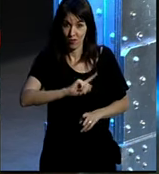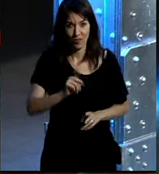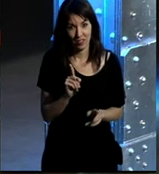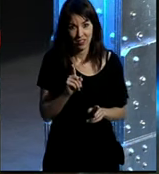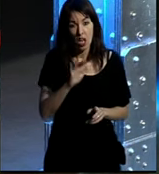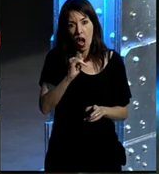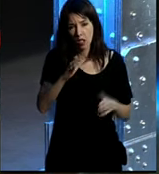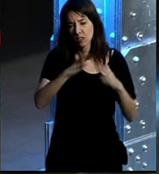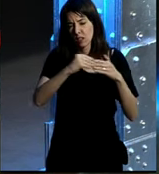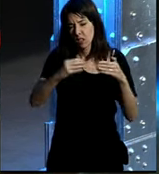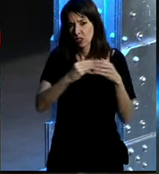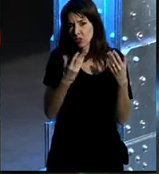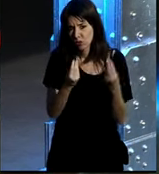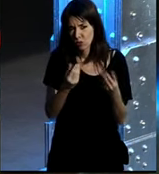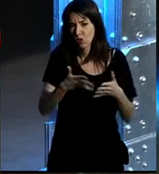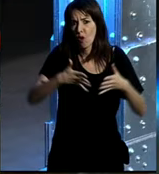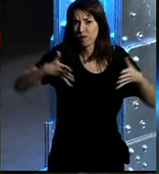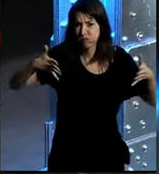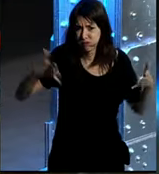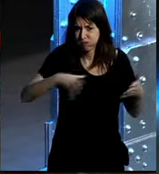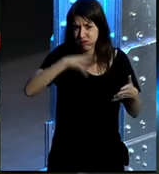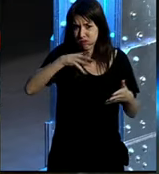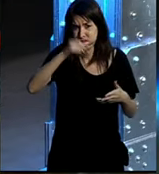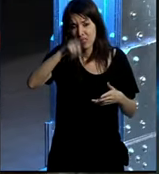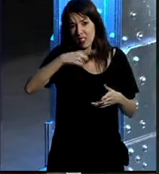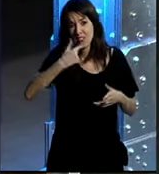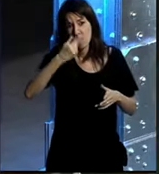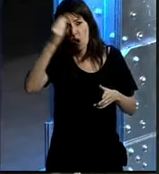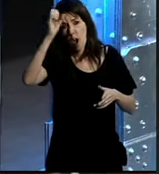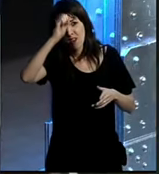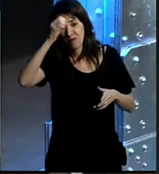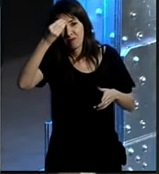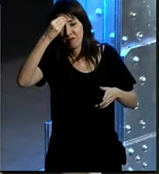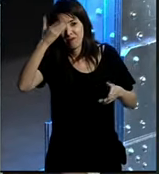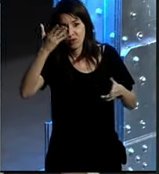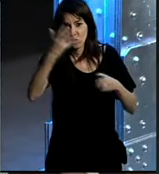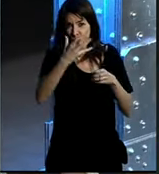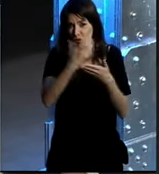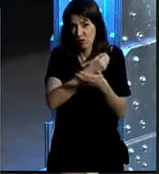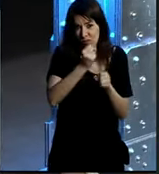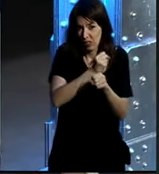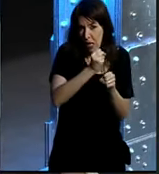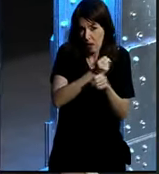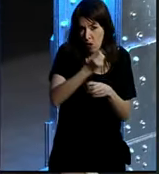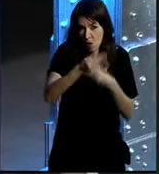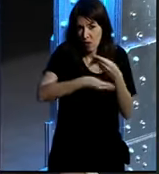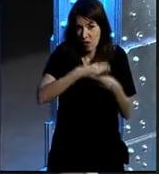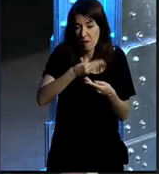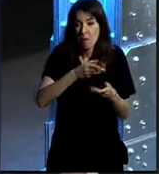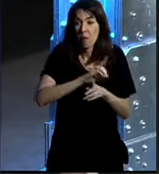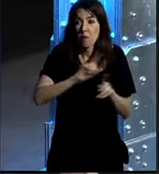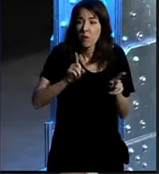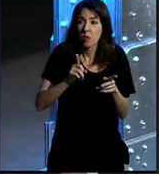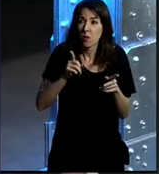tenemos muchos clientes mucho tamaño muchas connotaciones en muchas de actividades que hacemos y entonces pues